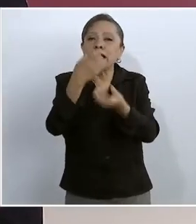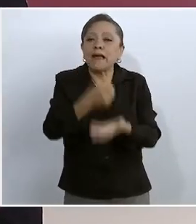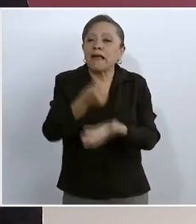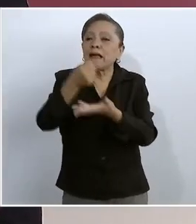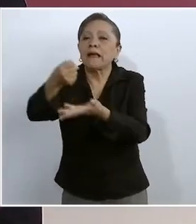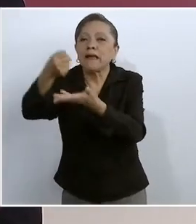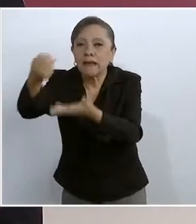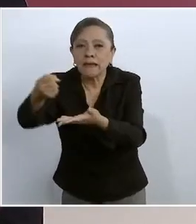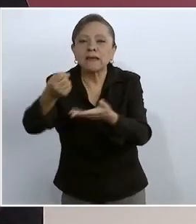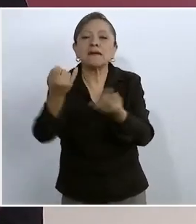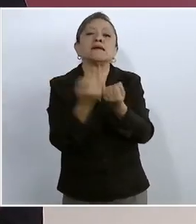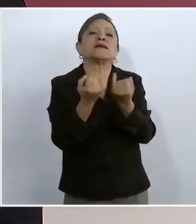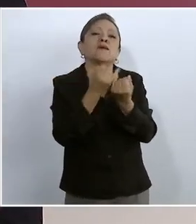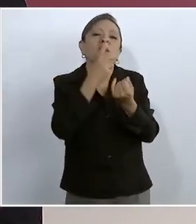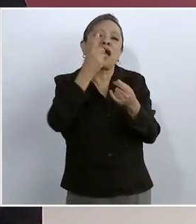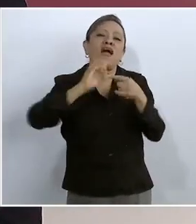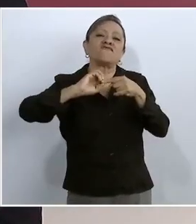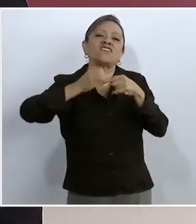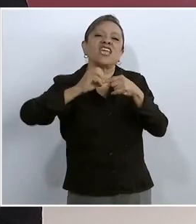el frijol con gorgojo.